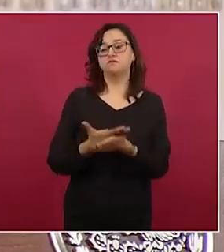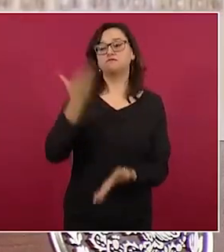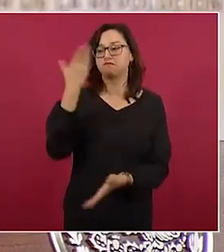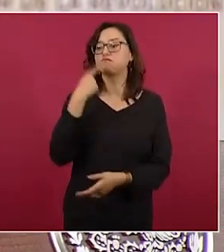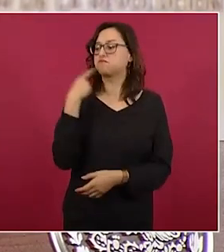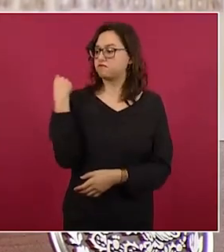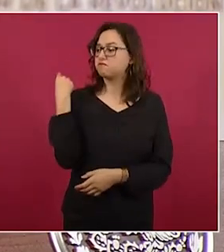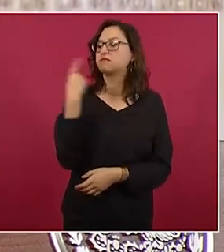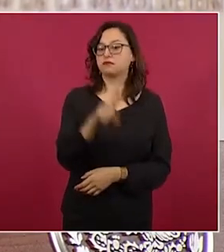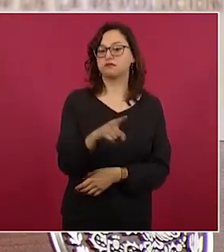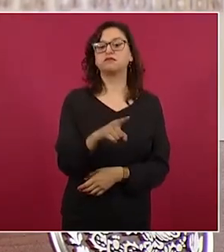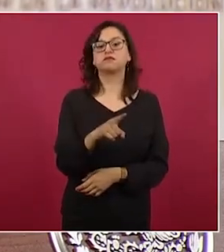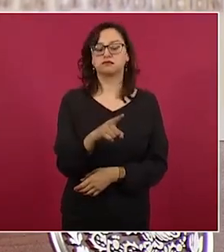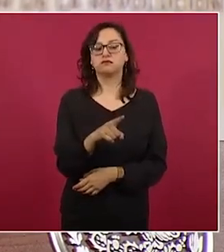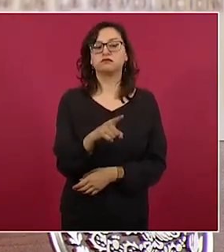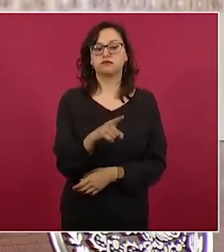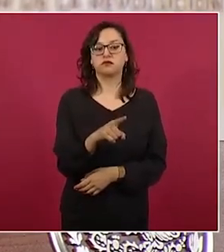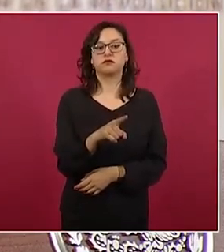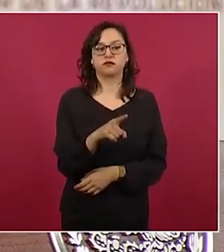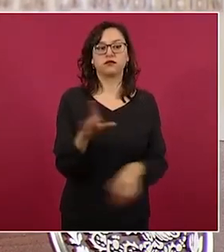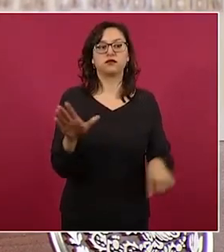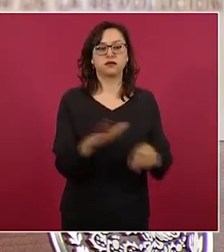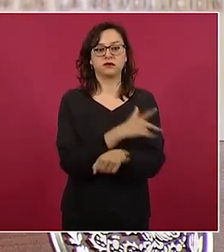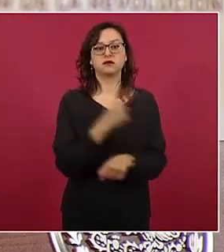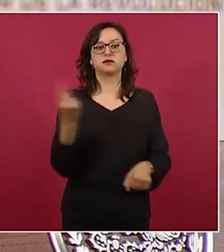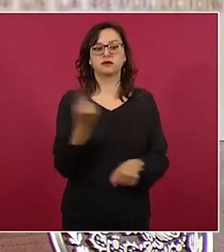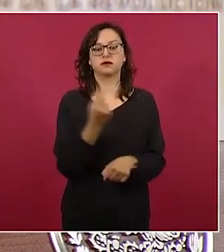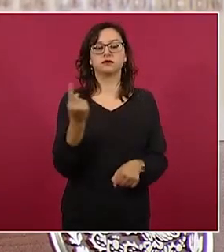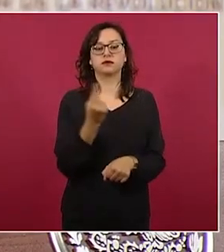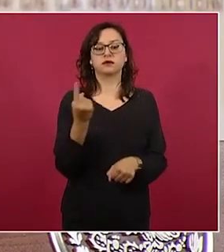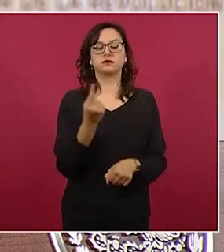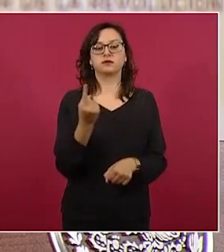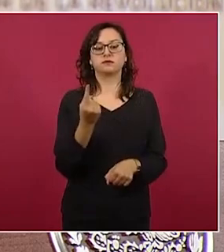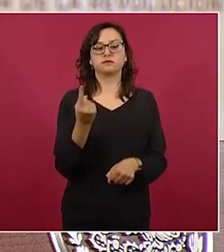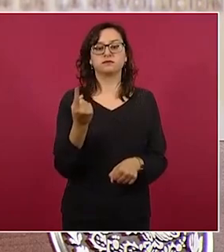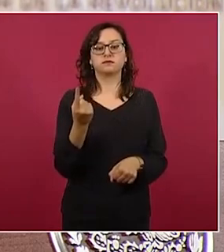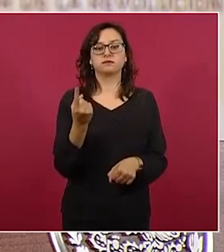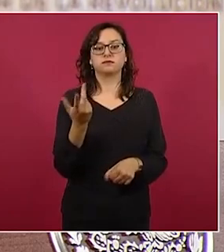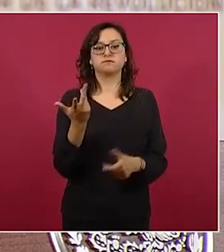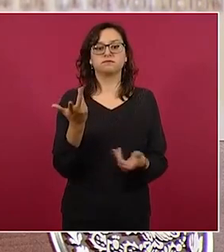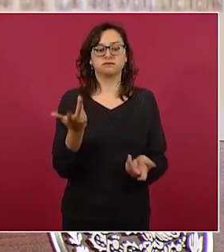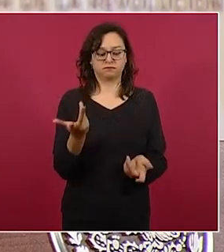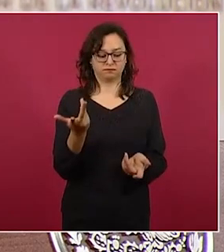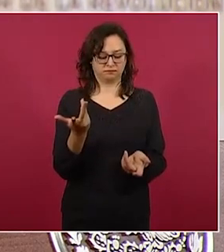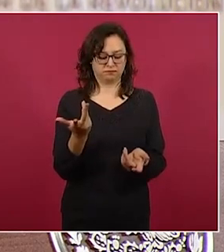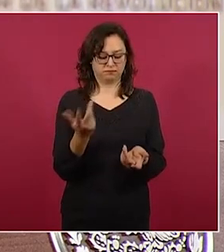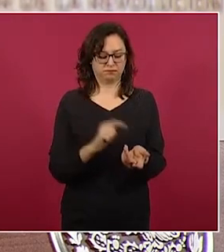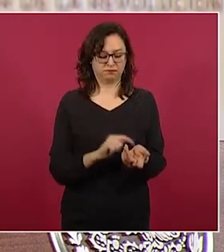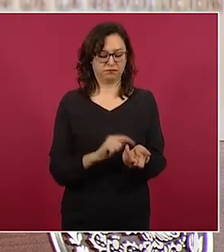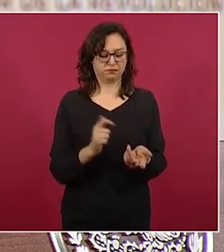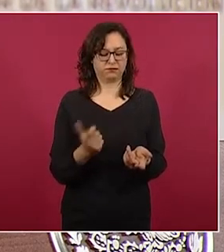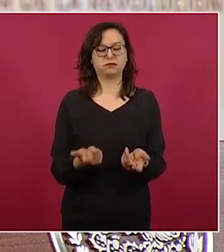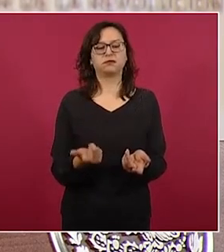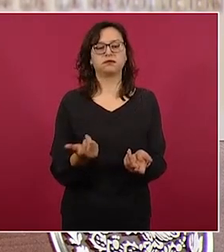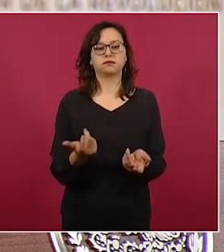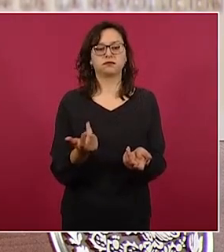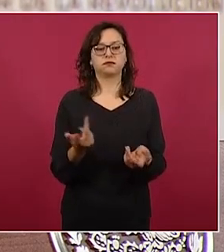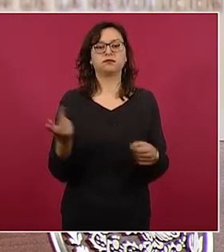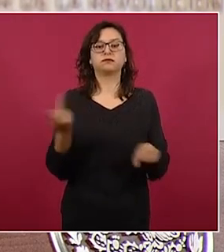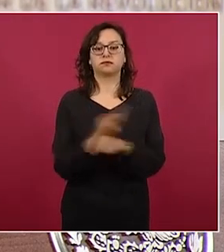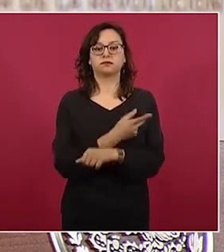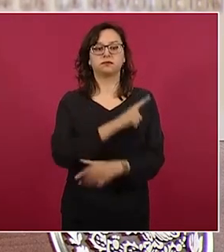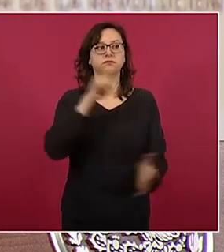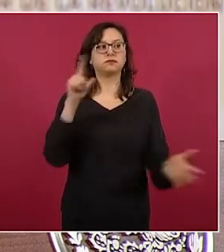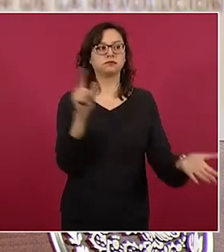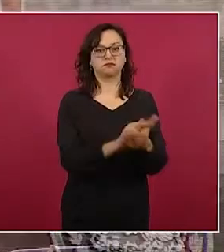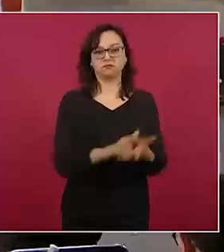hay violación a las